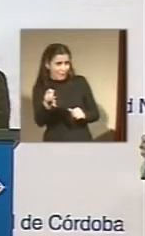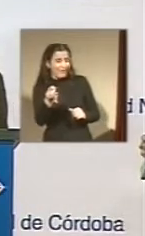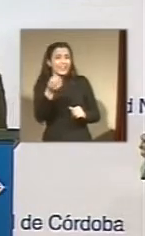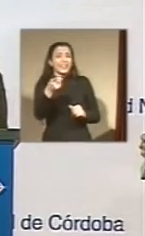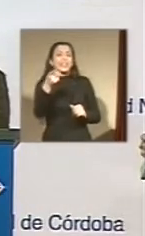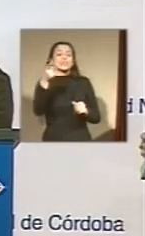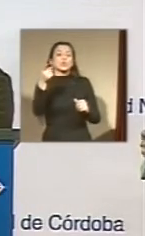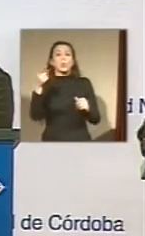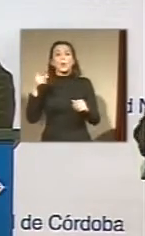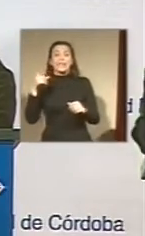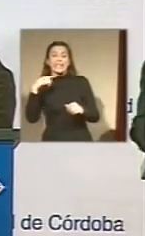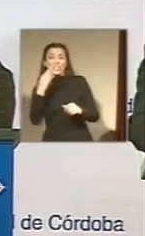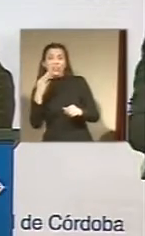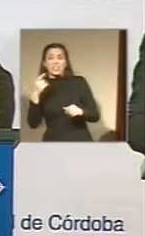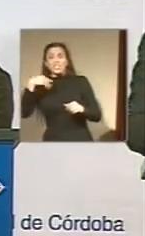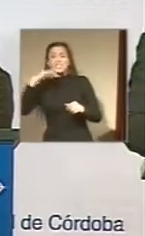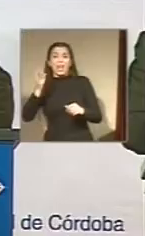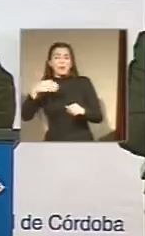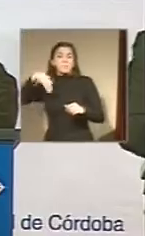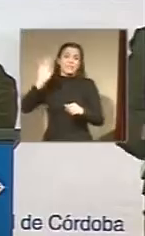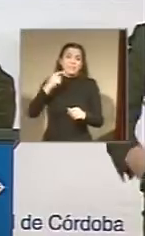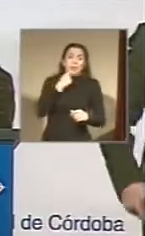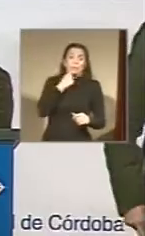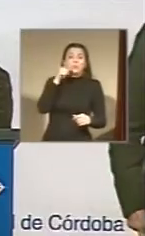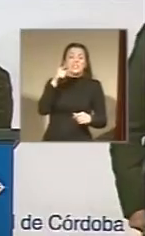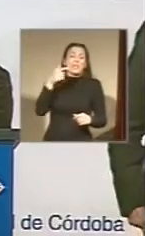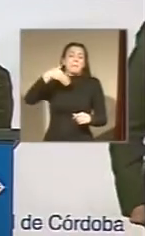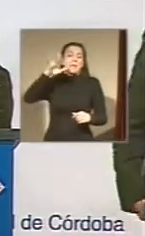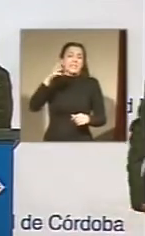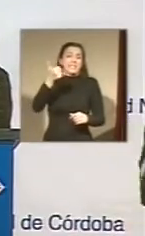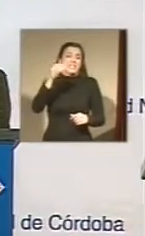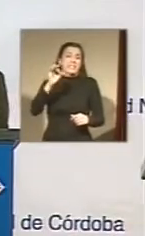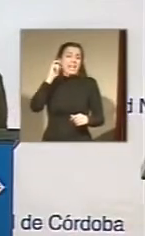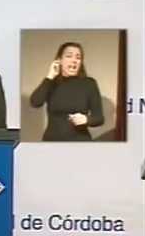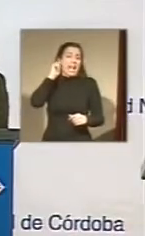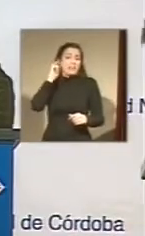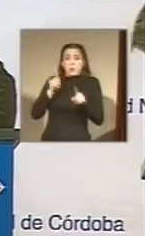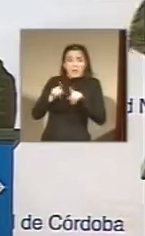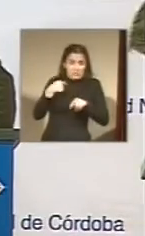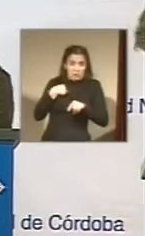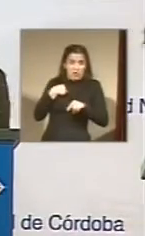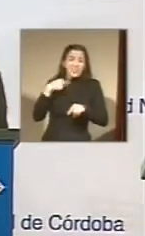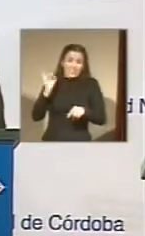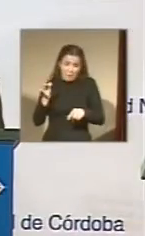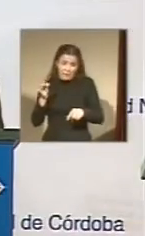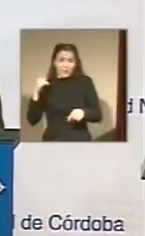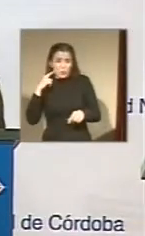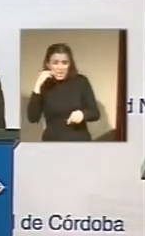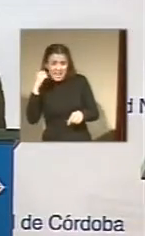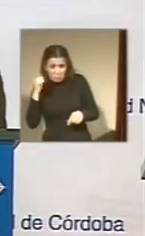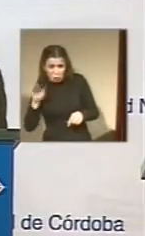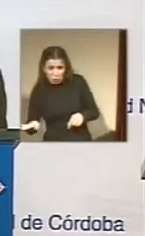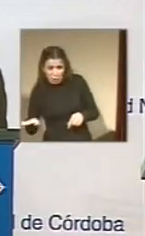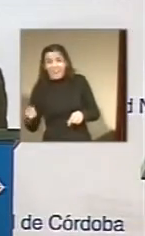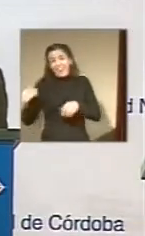su asesor. Y si tiene más de 60 como yo entonces su nieto el que hace de asesor. Ahora, dígame ¿cómo